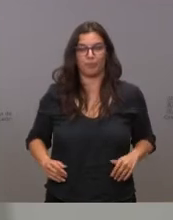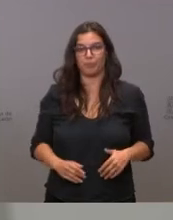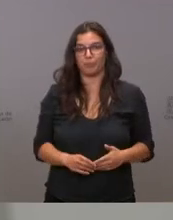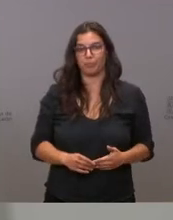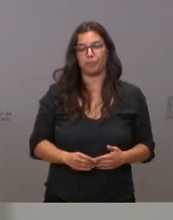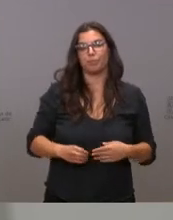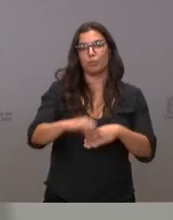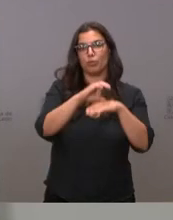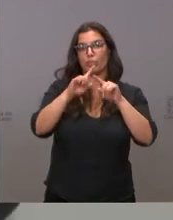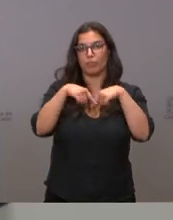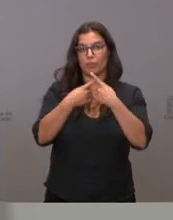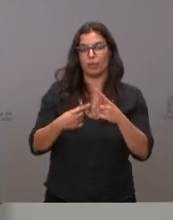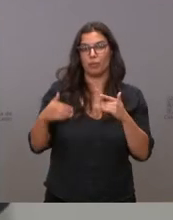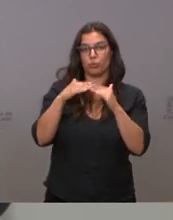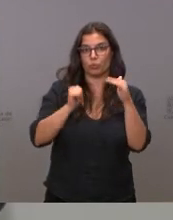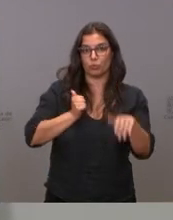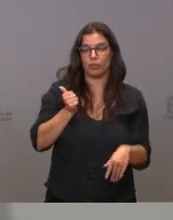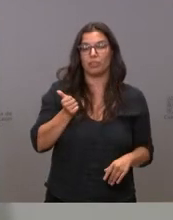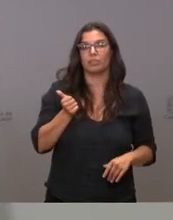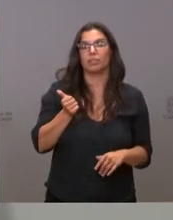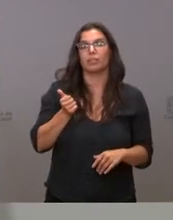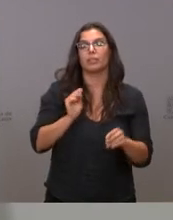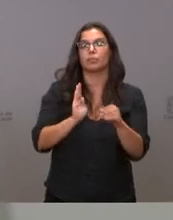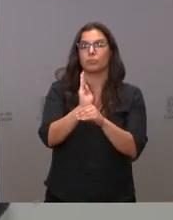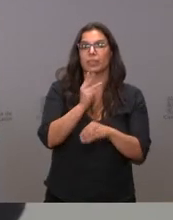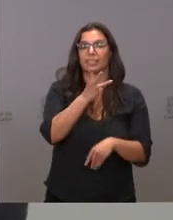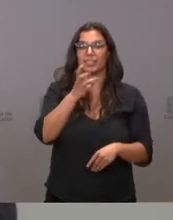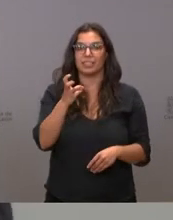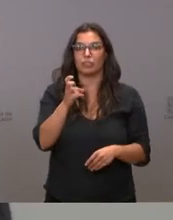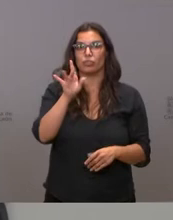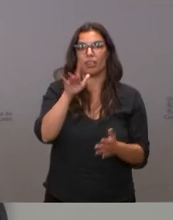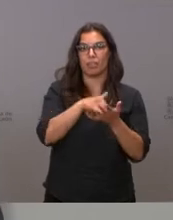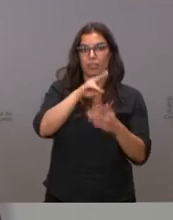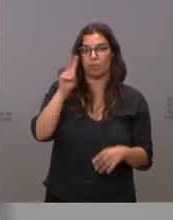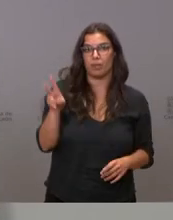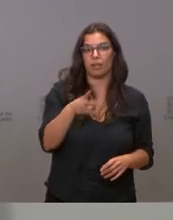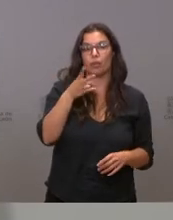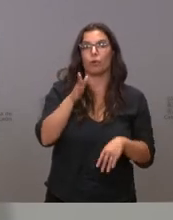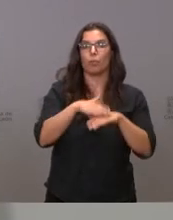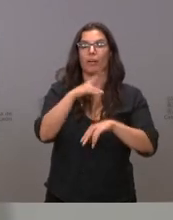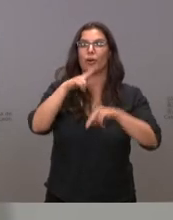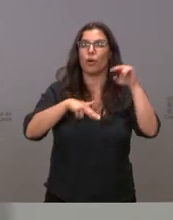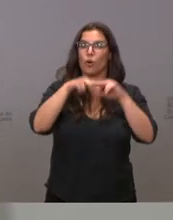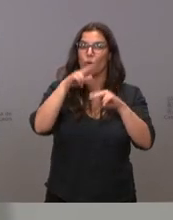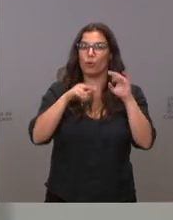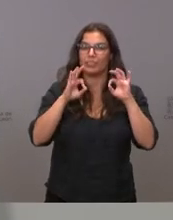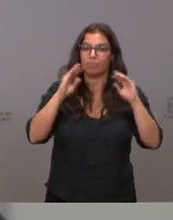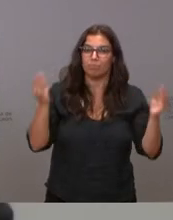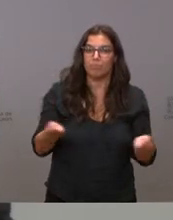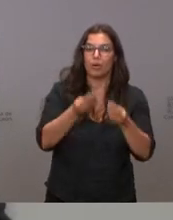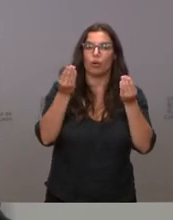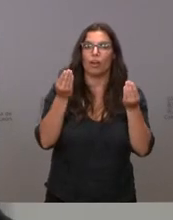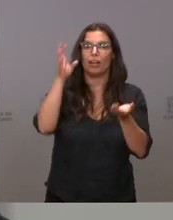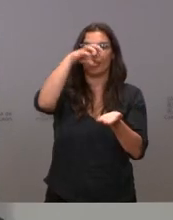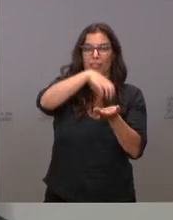La Consejería de Familia y de Igualdad de Oportunidades invierte 315.000 euros para obras de mejora en